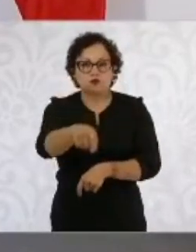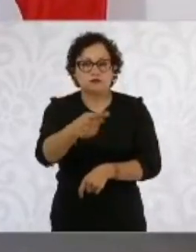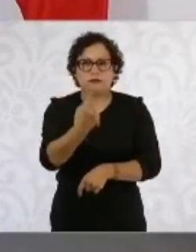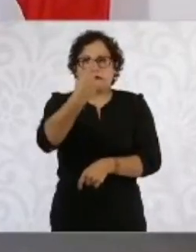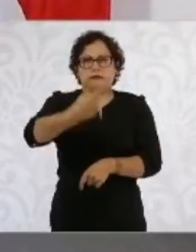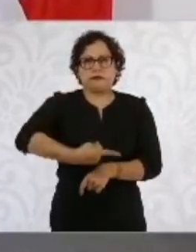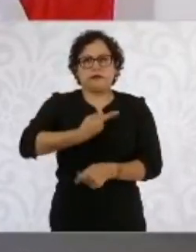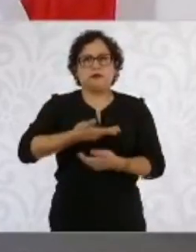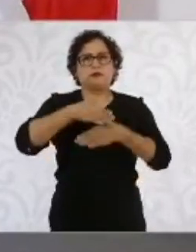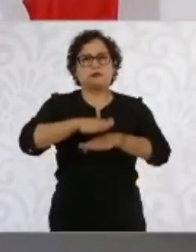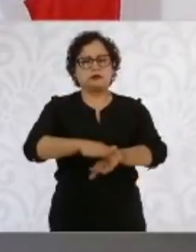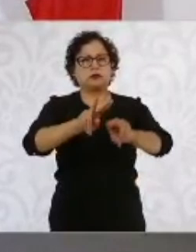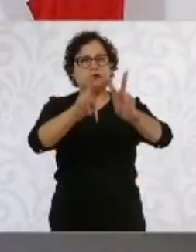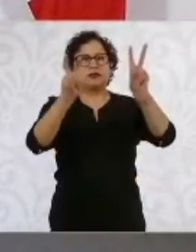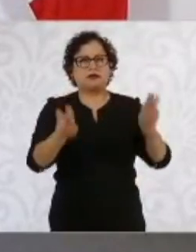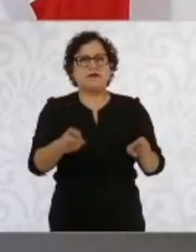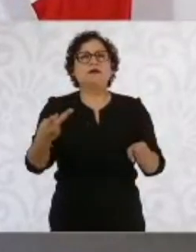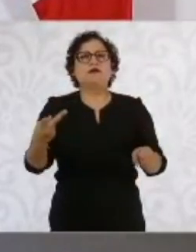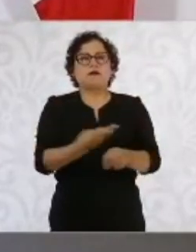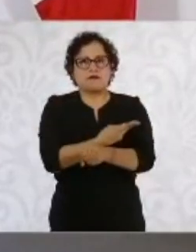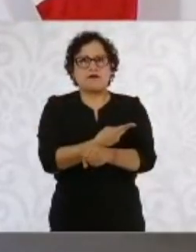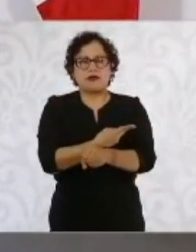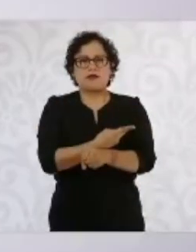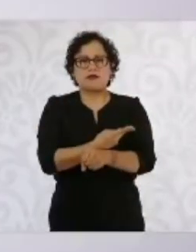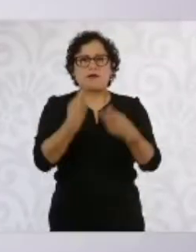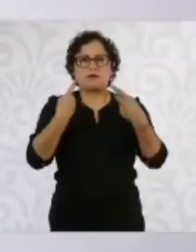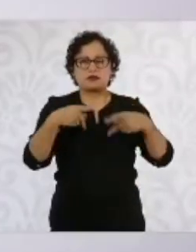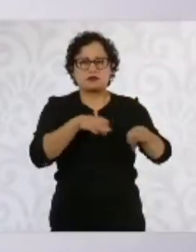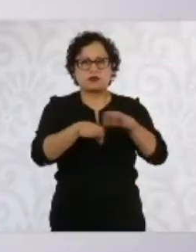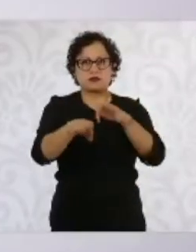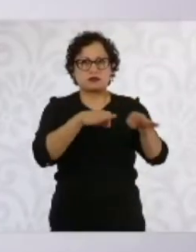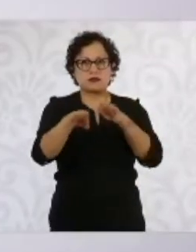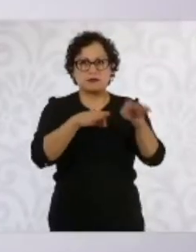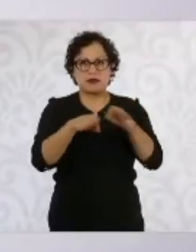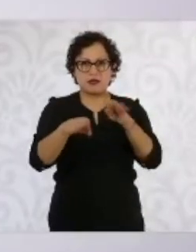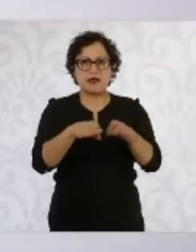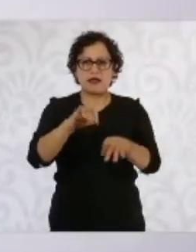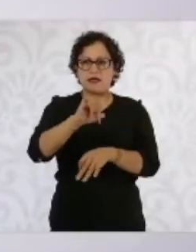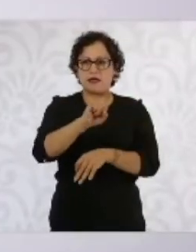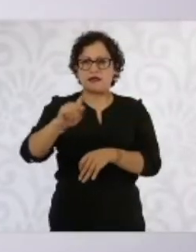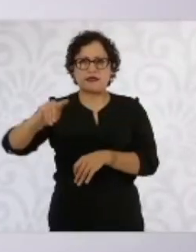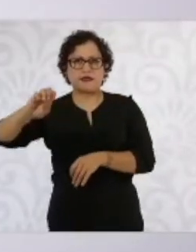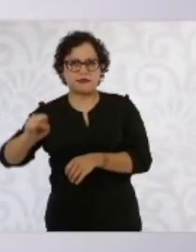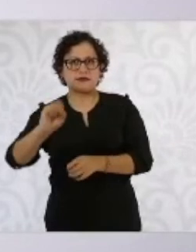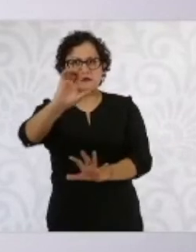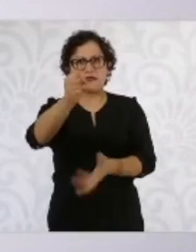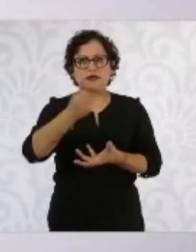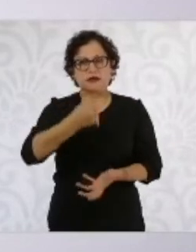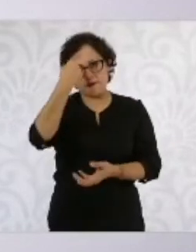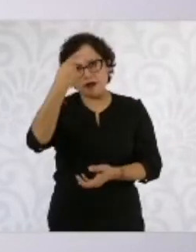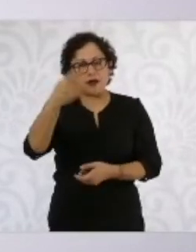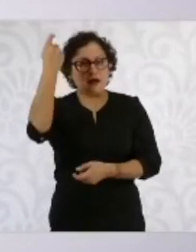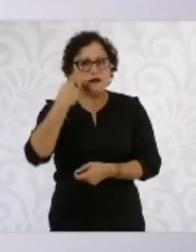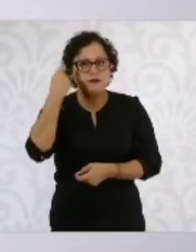de las aportaciones de los trabajadores de confianza al Issste y lo estamos revisando. Me pareció muy interesante